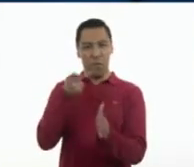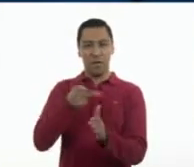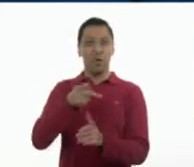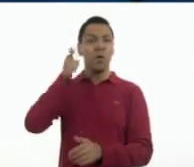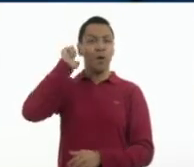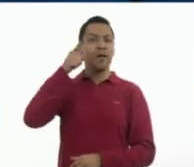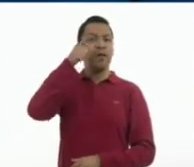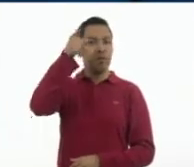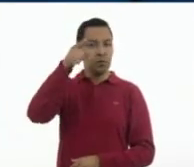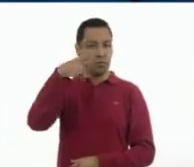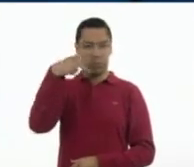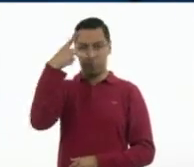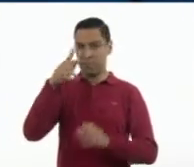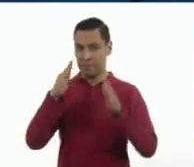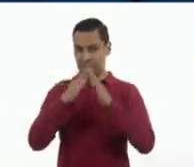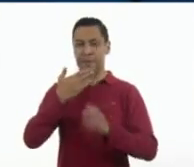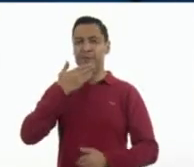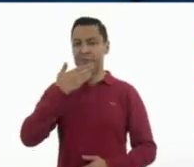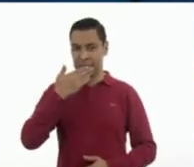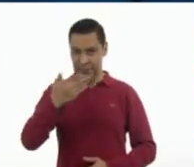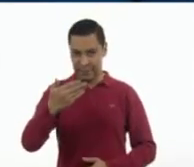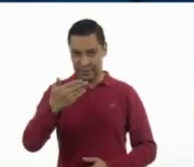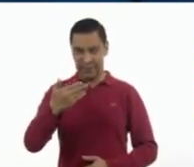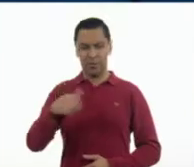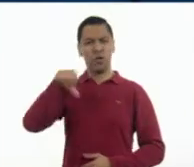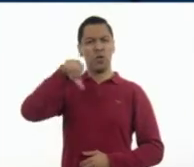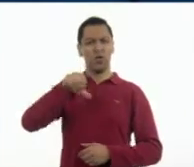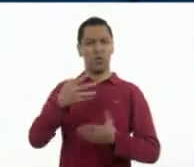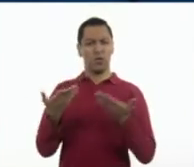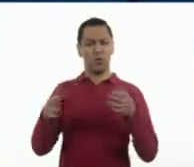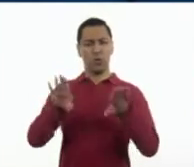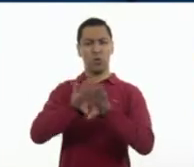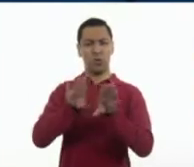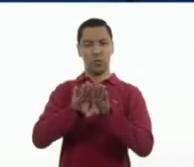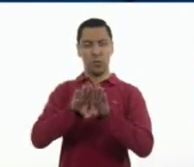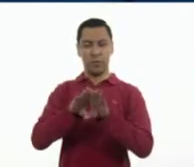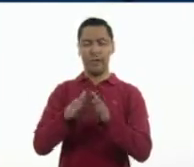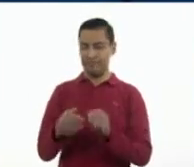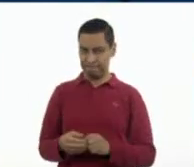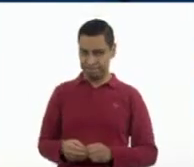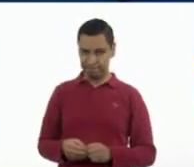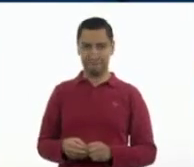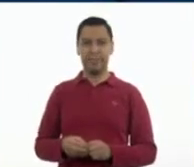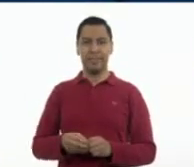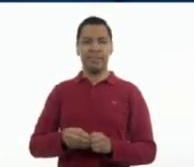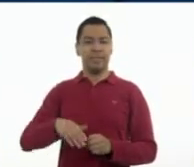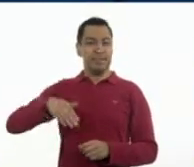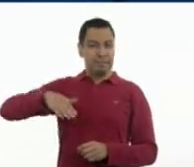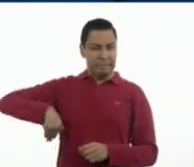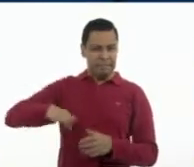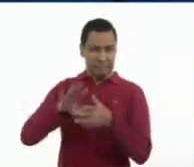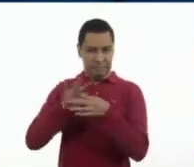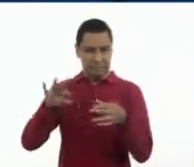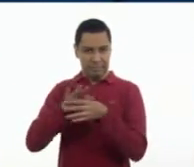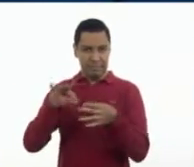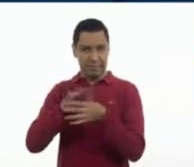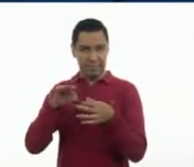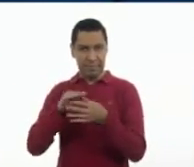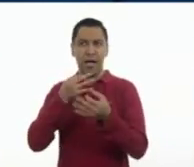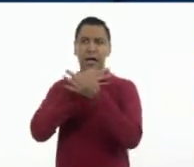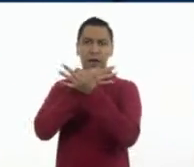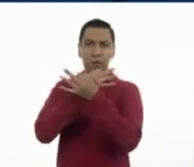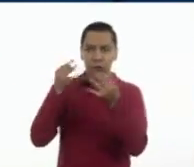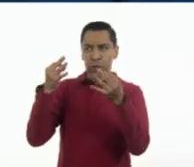muy bien el día de hoy. Trabajaremos, como lo habíamos comentado, sobre los anuncios publicitarios. En específico,